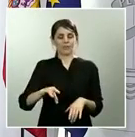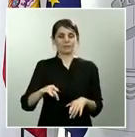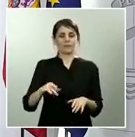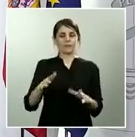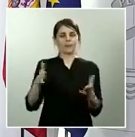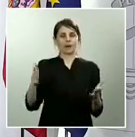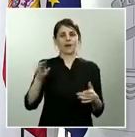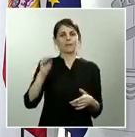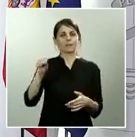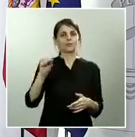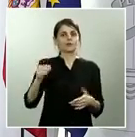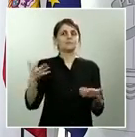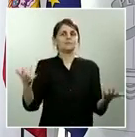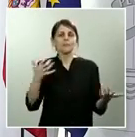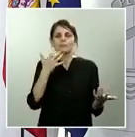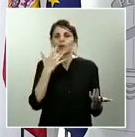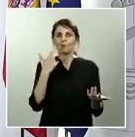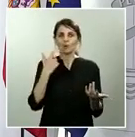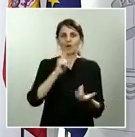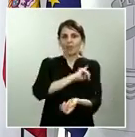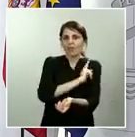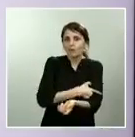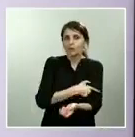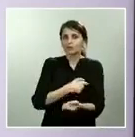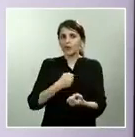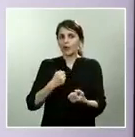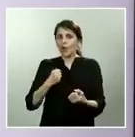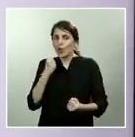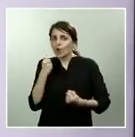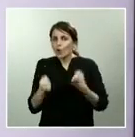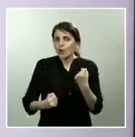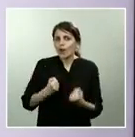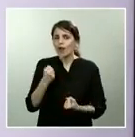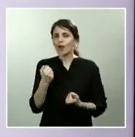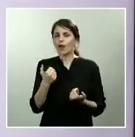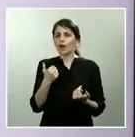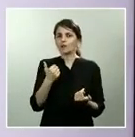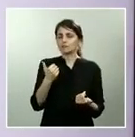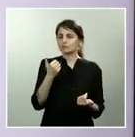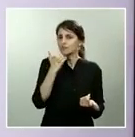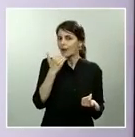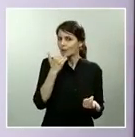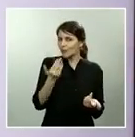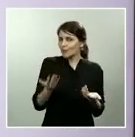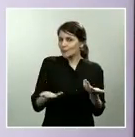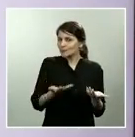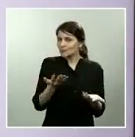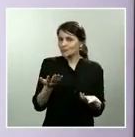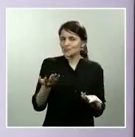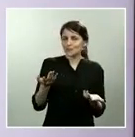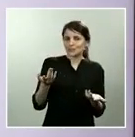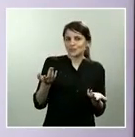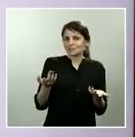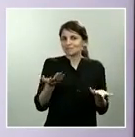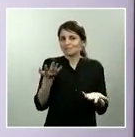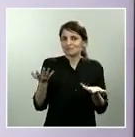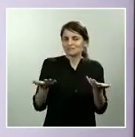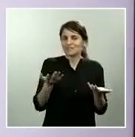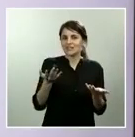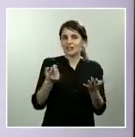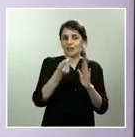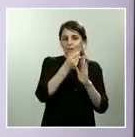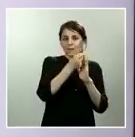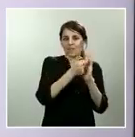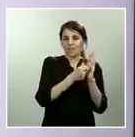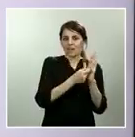salir a correr por ejemplo es algo que no sé si según el resultado de las medidas que se tengan con los niños se podría